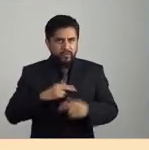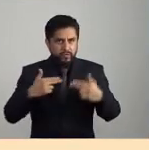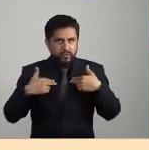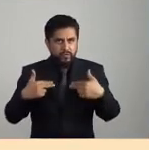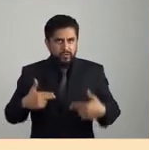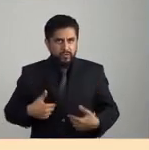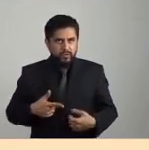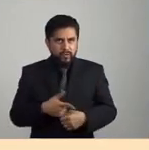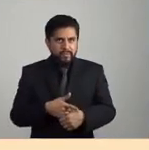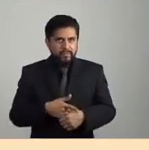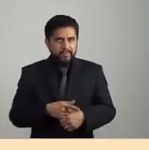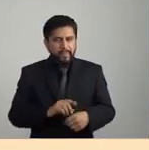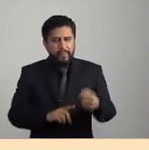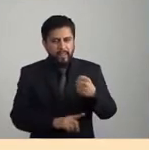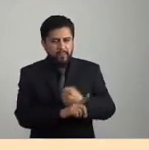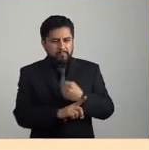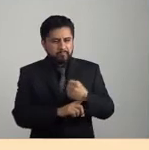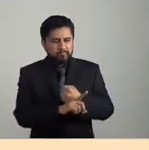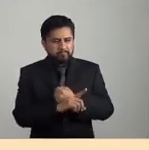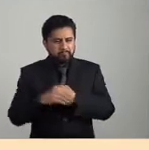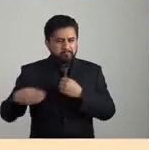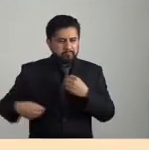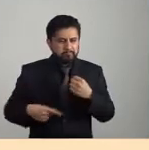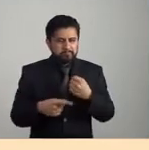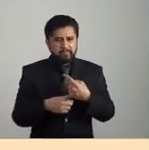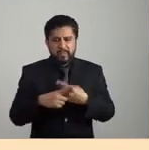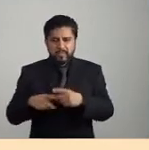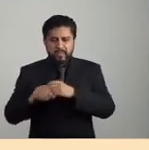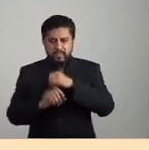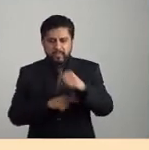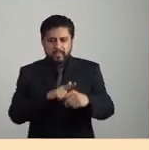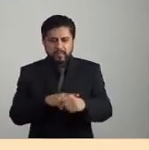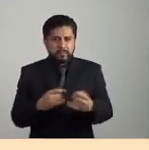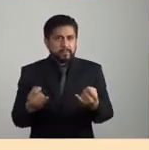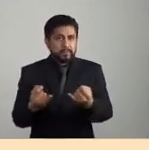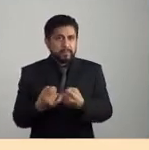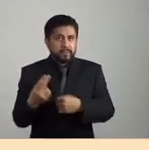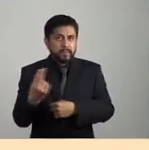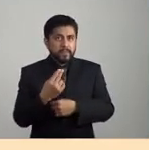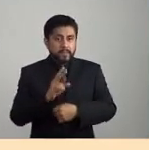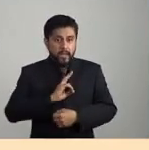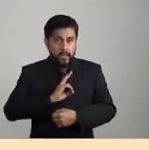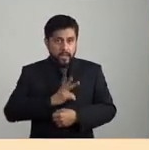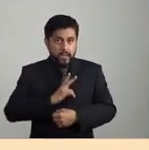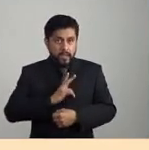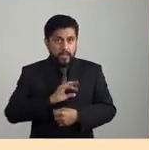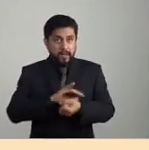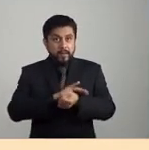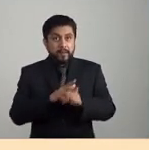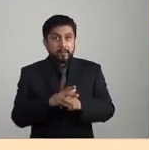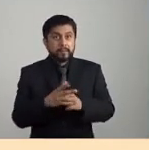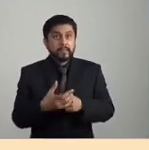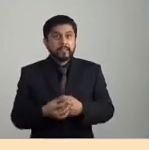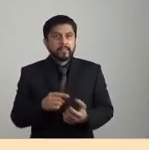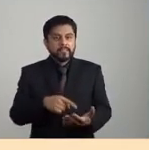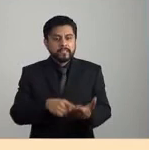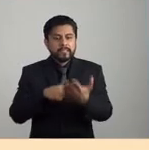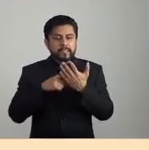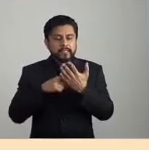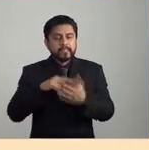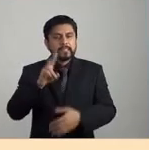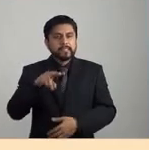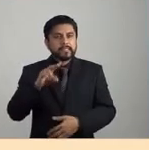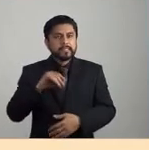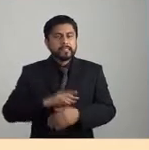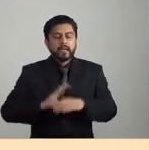afectados por un tejido de la vida del que somos parte. Y en este caso el virus es lo que de alguna manera o de muchas maneras nos